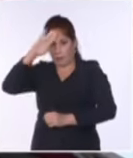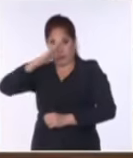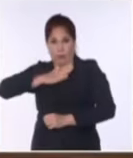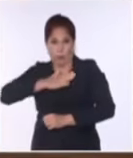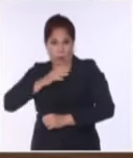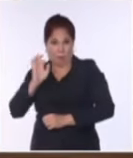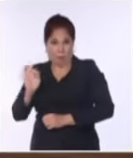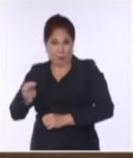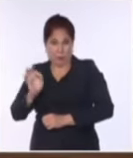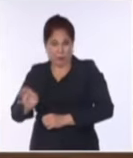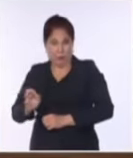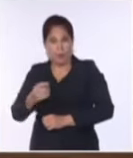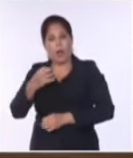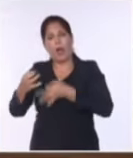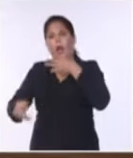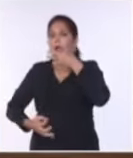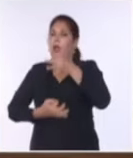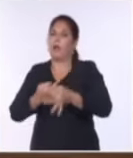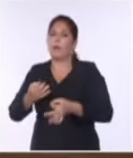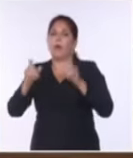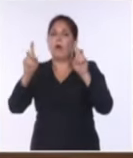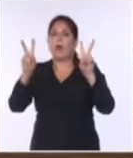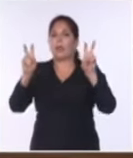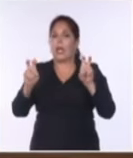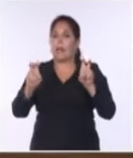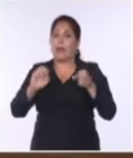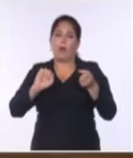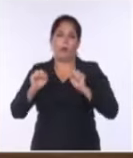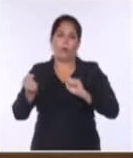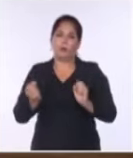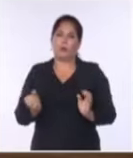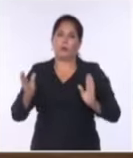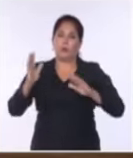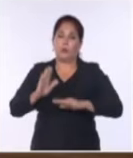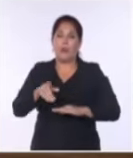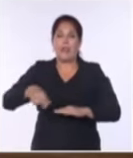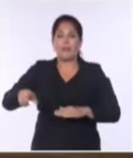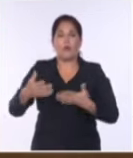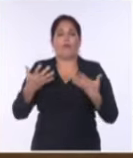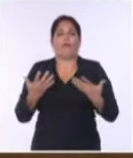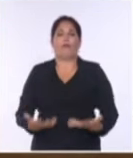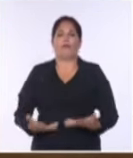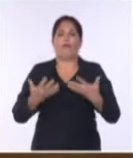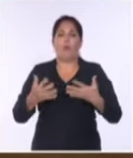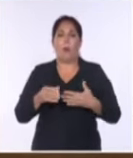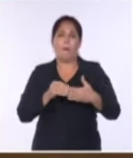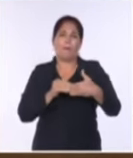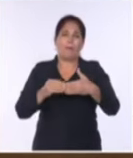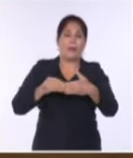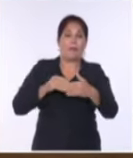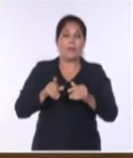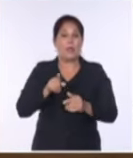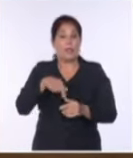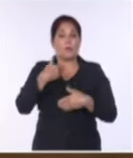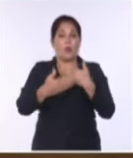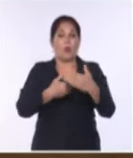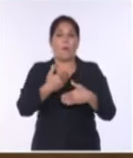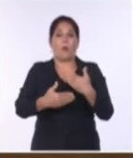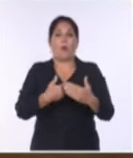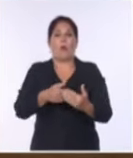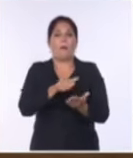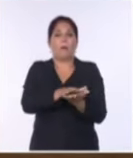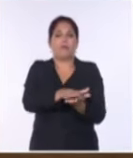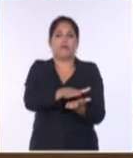Bermúdez, expresó que en este tema ha habido descontrol y contemplación, lo cual ha propiciado la acumulación de los problemas analizados.